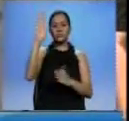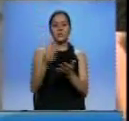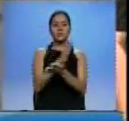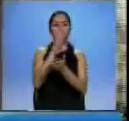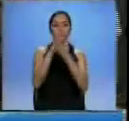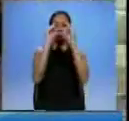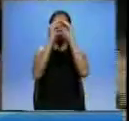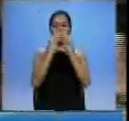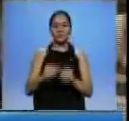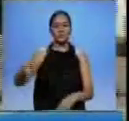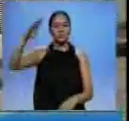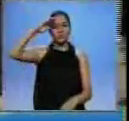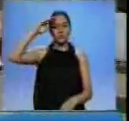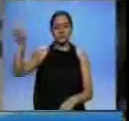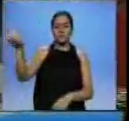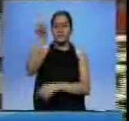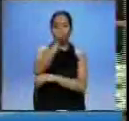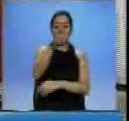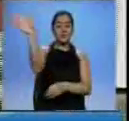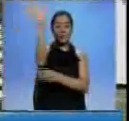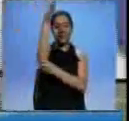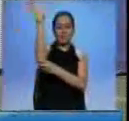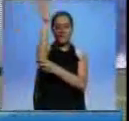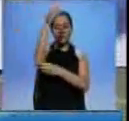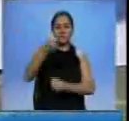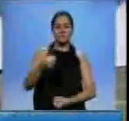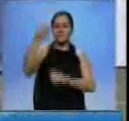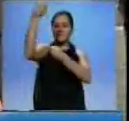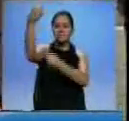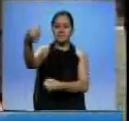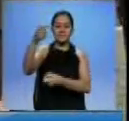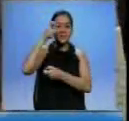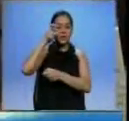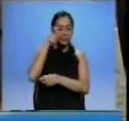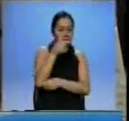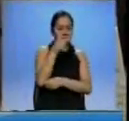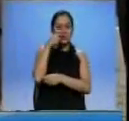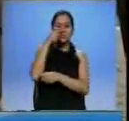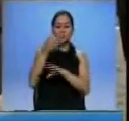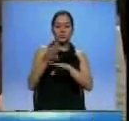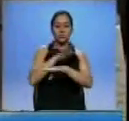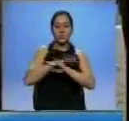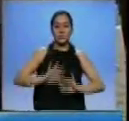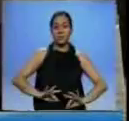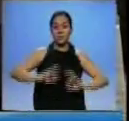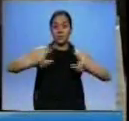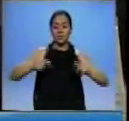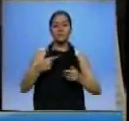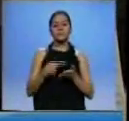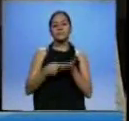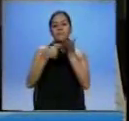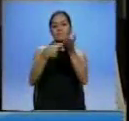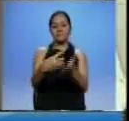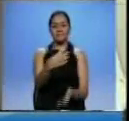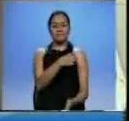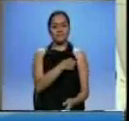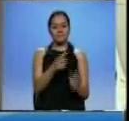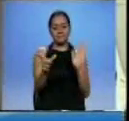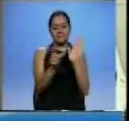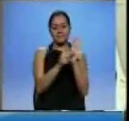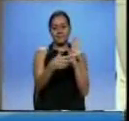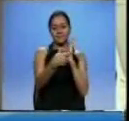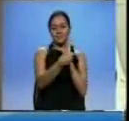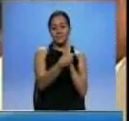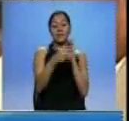formación de la policía y el pabellón de la unidad de inteligencia antidelincuencial recibió una distinción por su